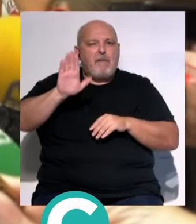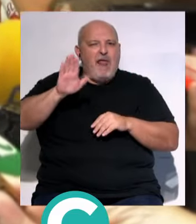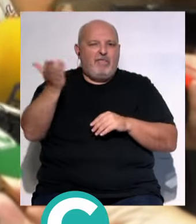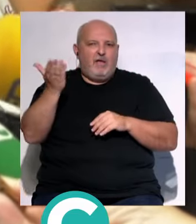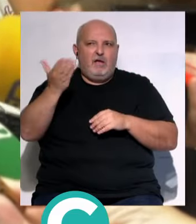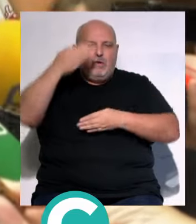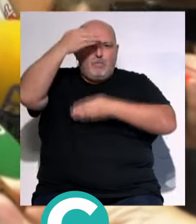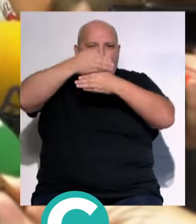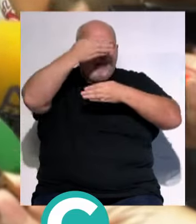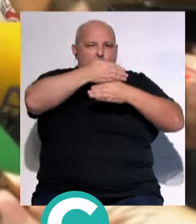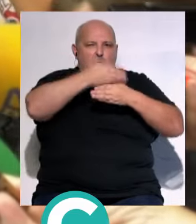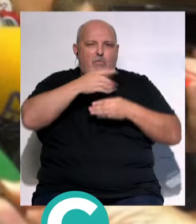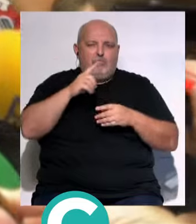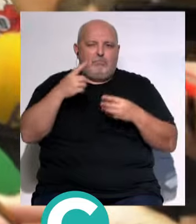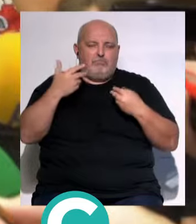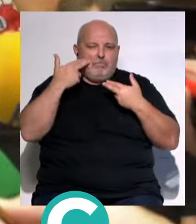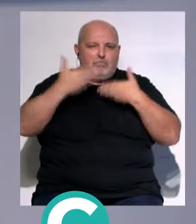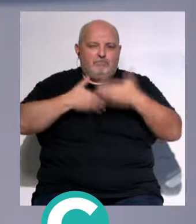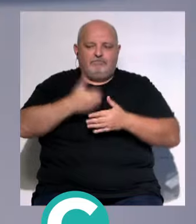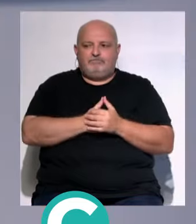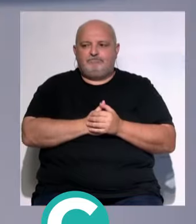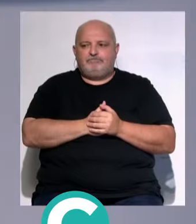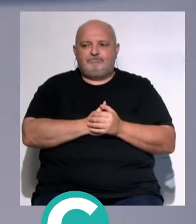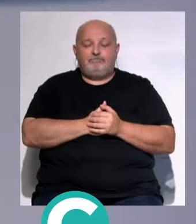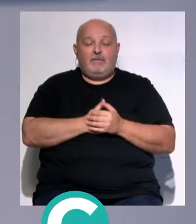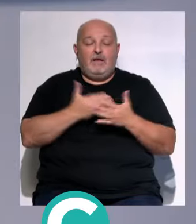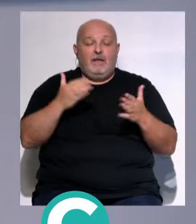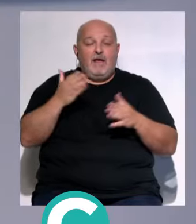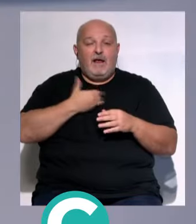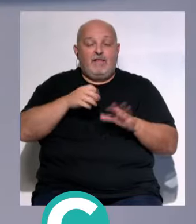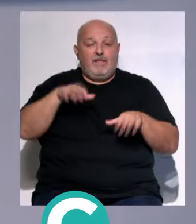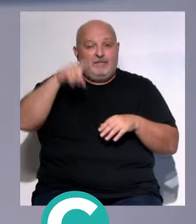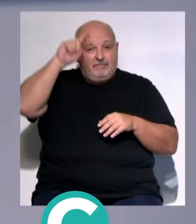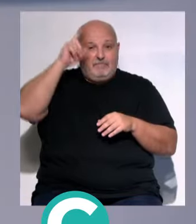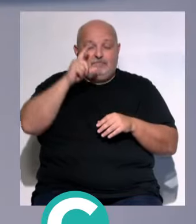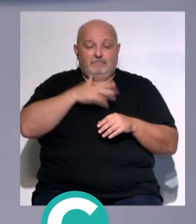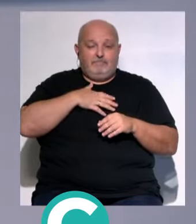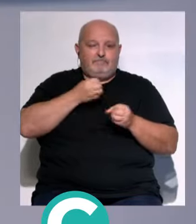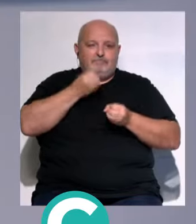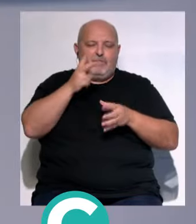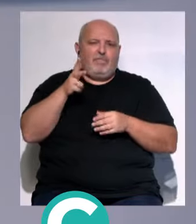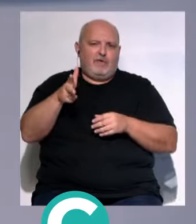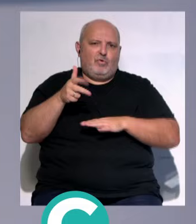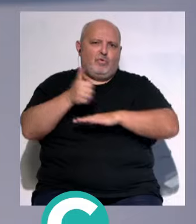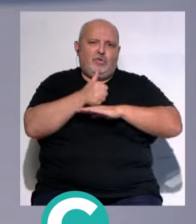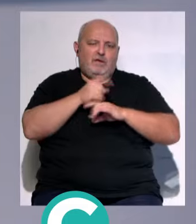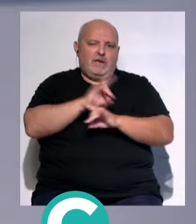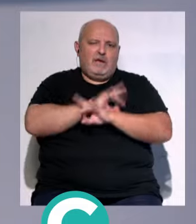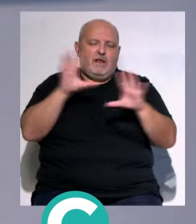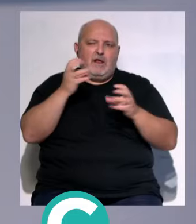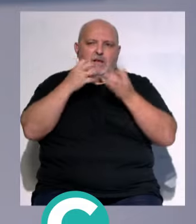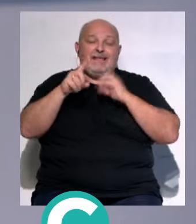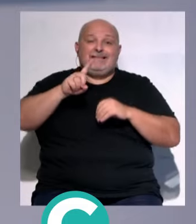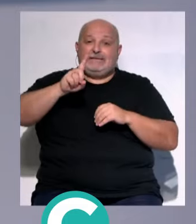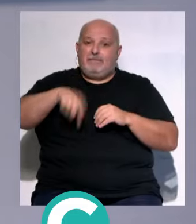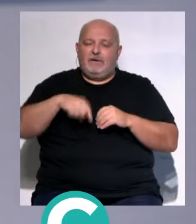...entre persianas o ciudad... ...y cartelitos de... El alcalde de la ciudad ha defendido el derecho ciudadano... ...a reclamar pero